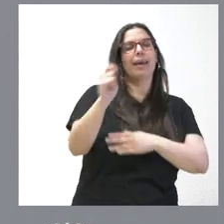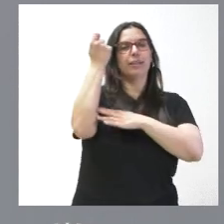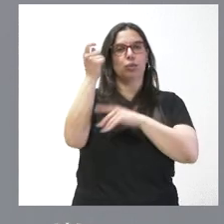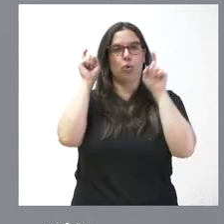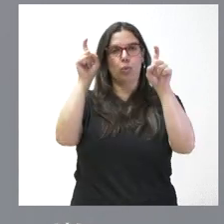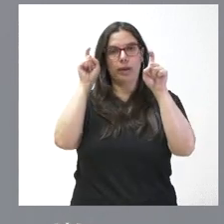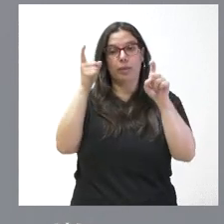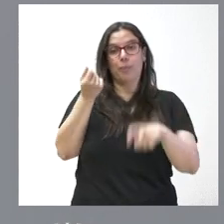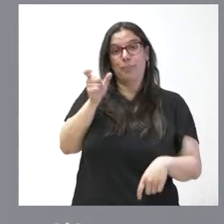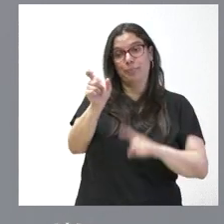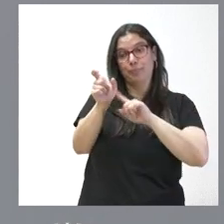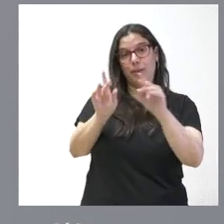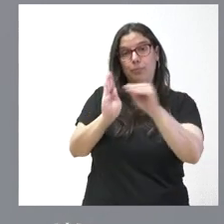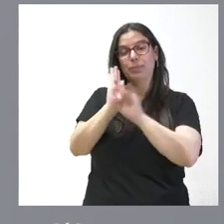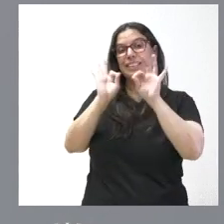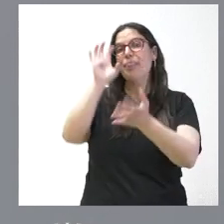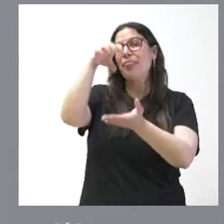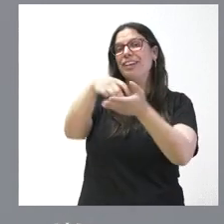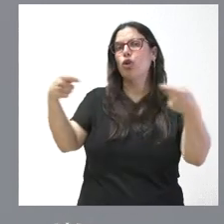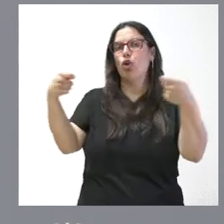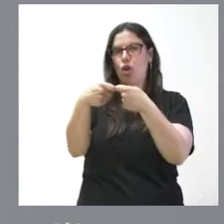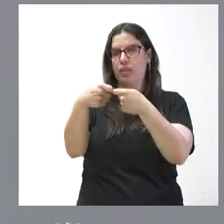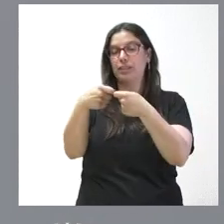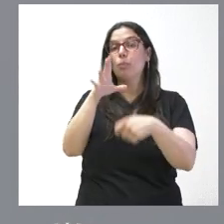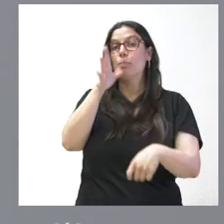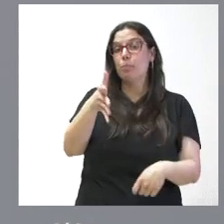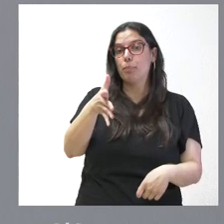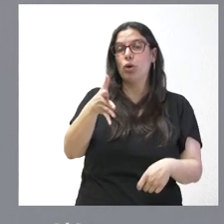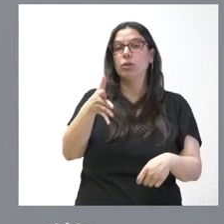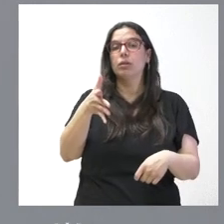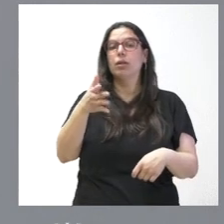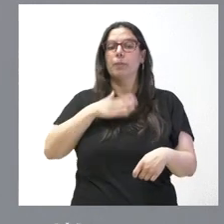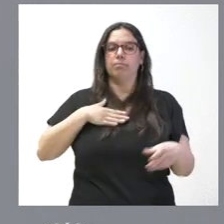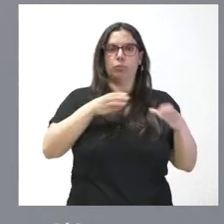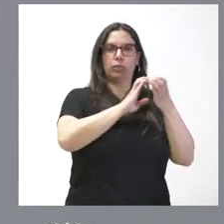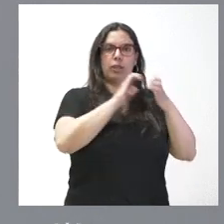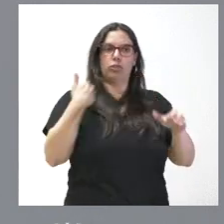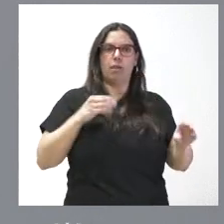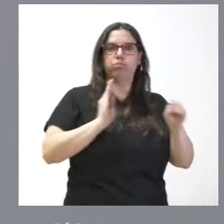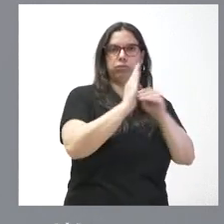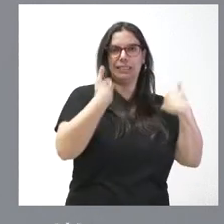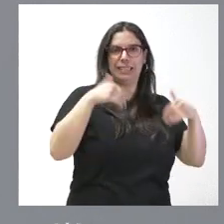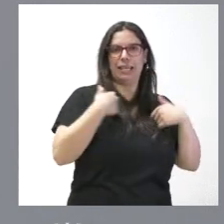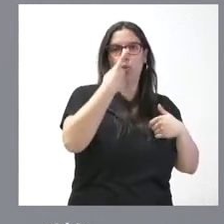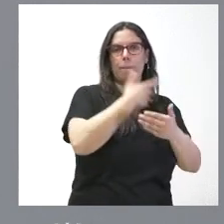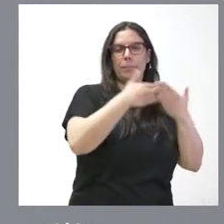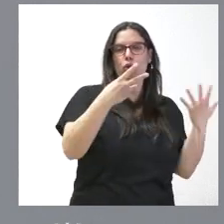cantidad, como les digo, se destina a los centros concertados porque, de forma paralela, la Junta de Castilla y León ya ha destinado 1